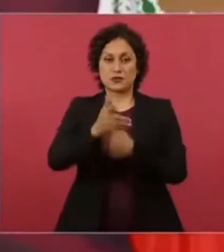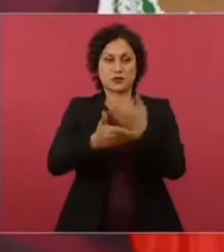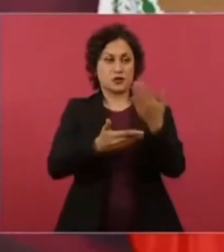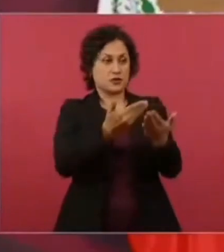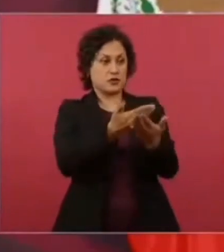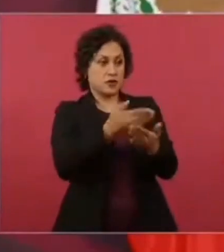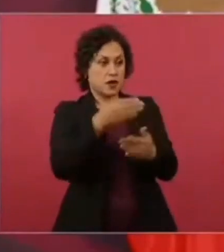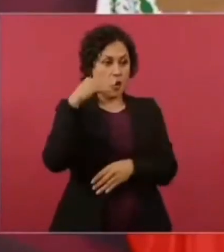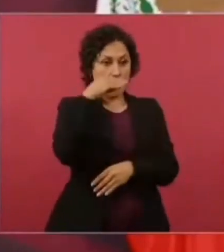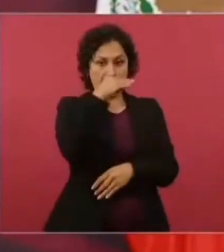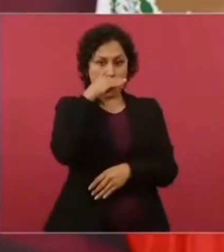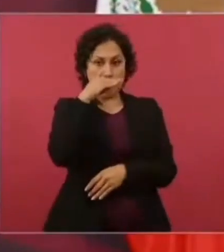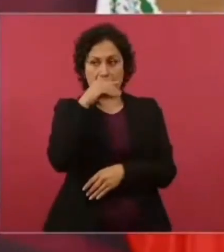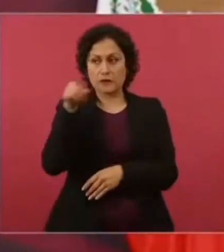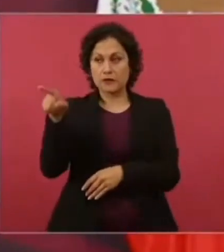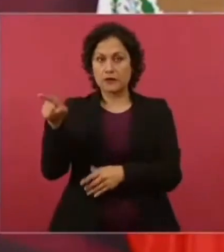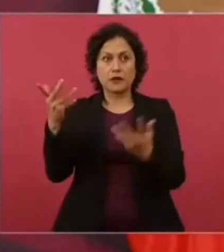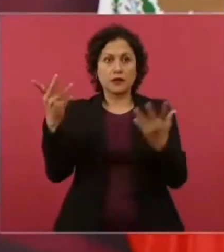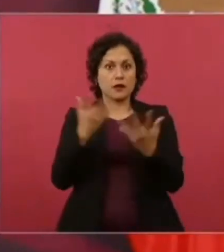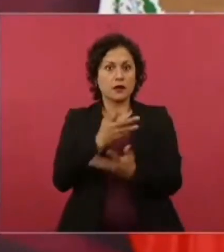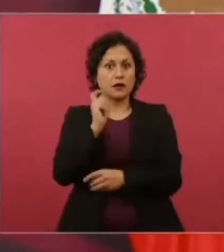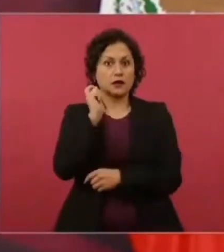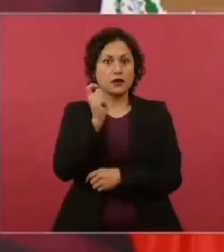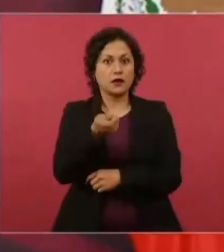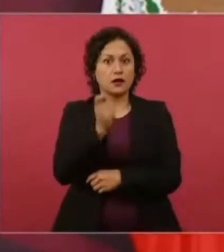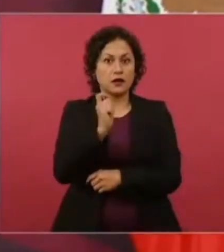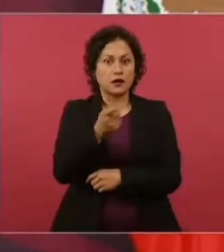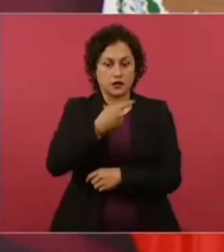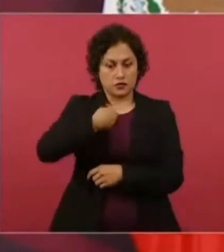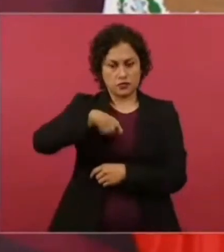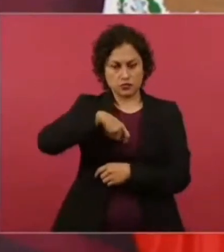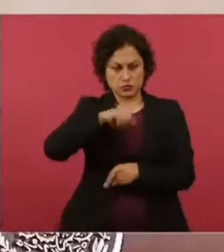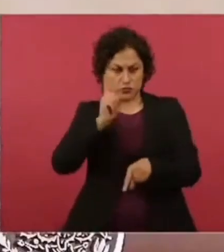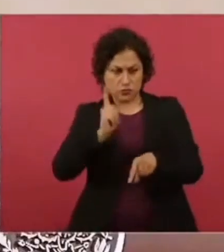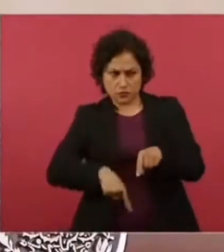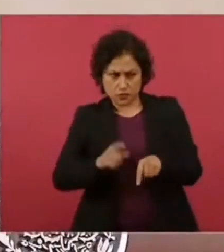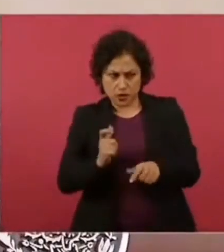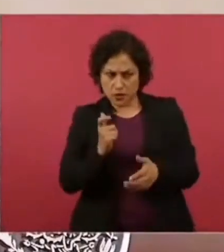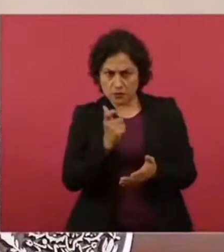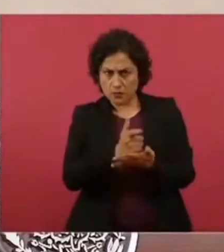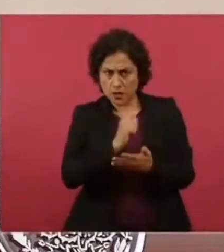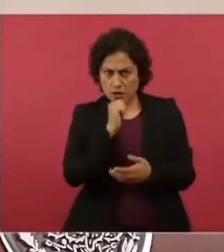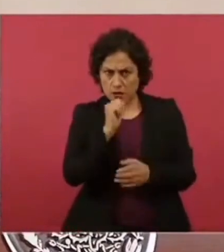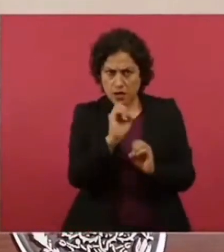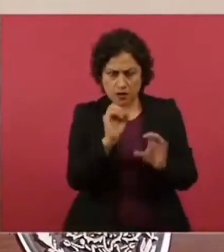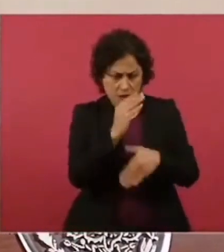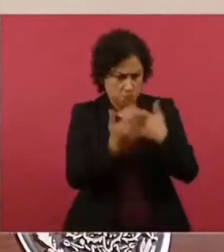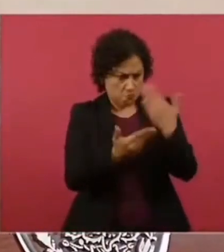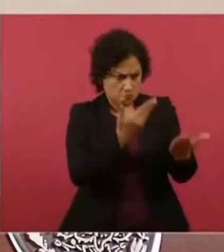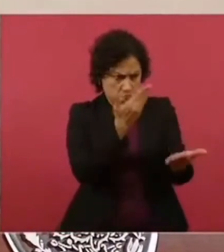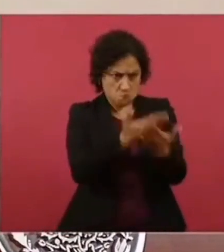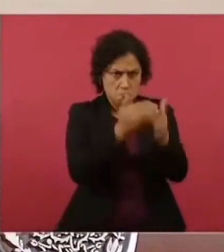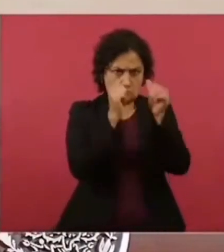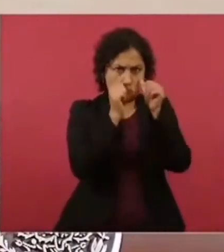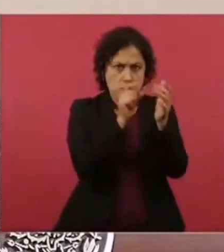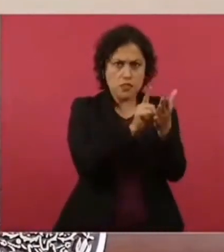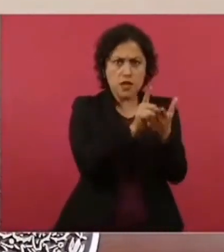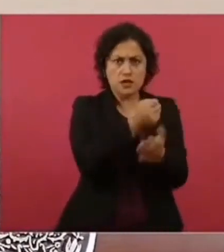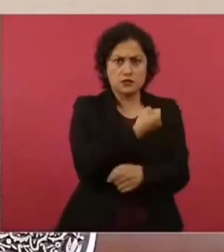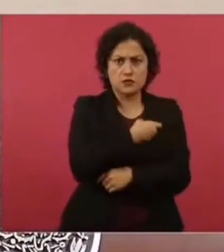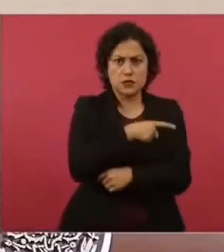Pero para un conservador, eso es como un insulto.